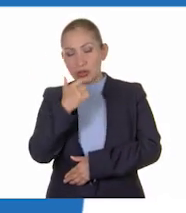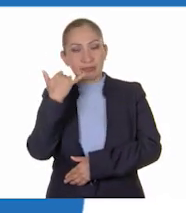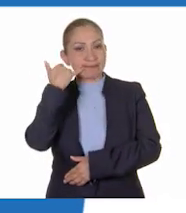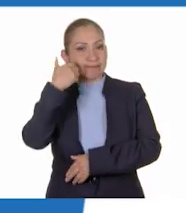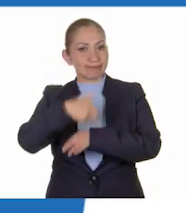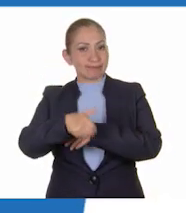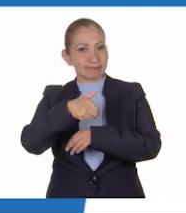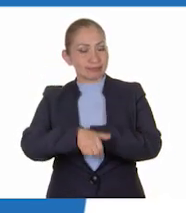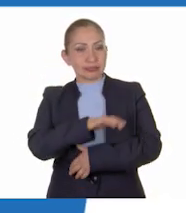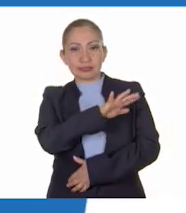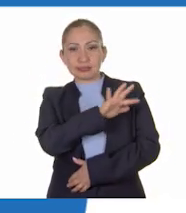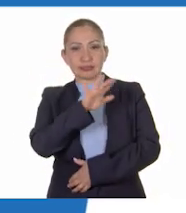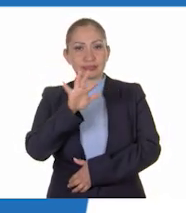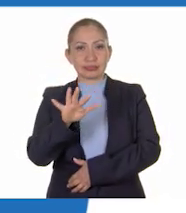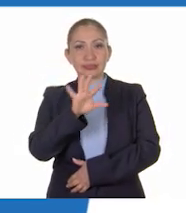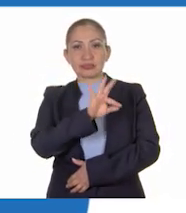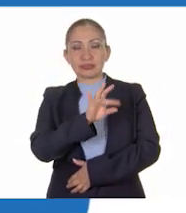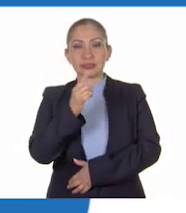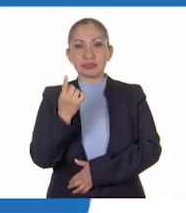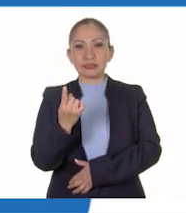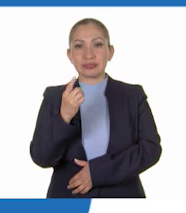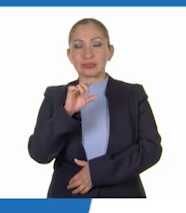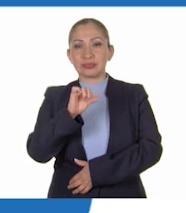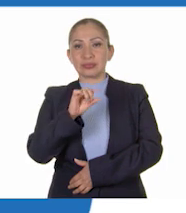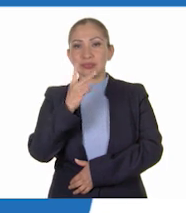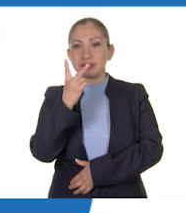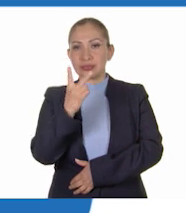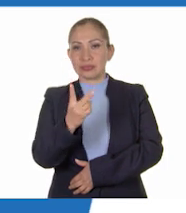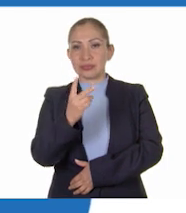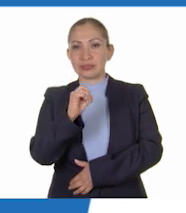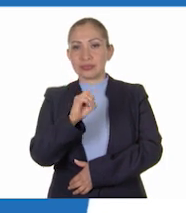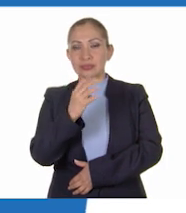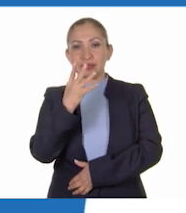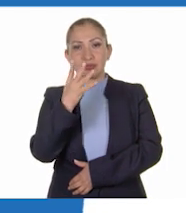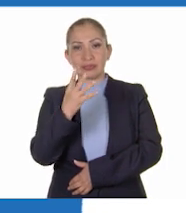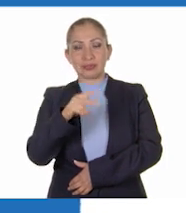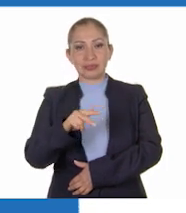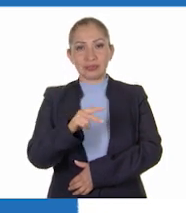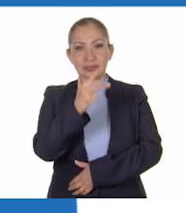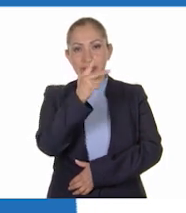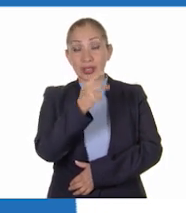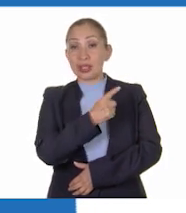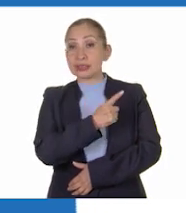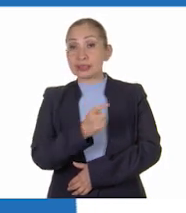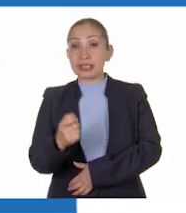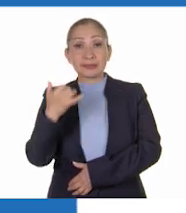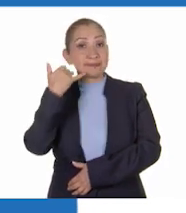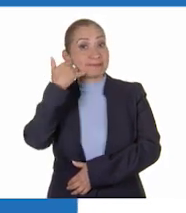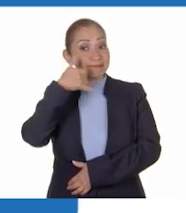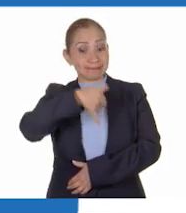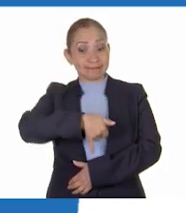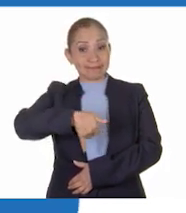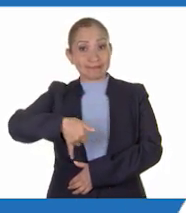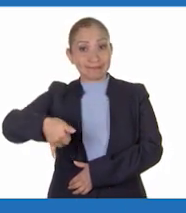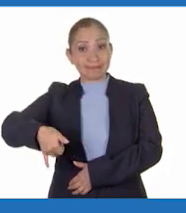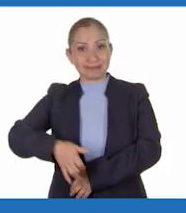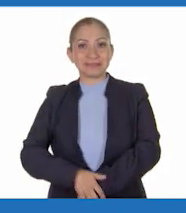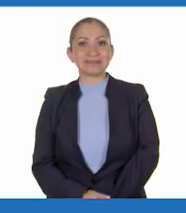teléfono 5541-7204-13. Cien líneas.